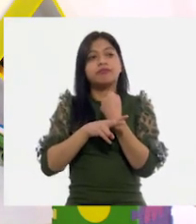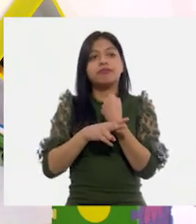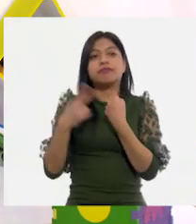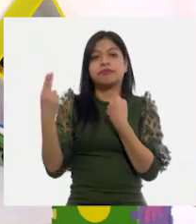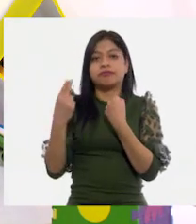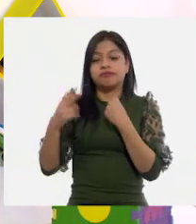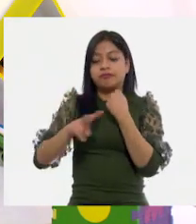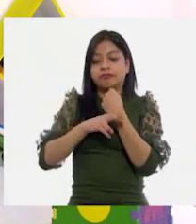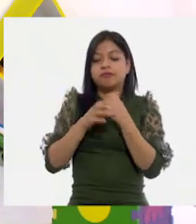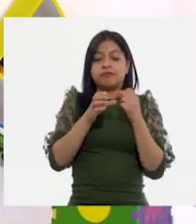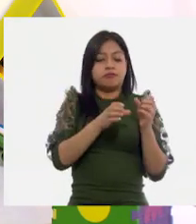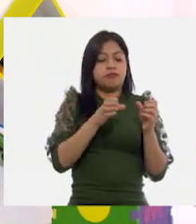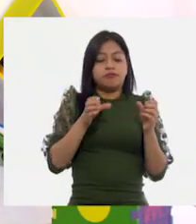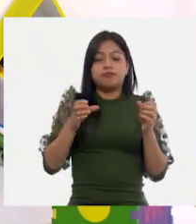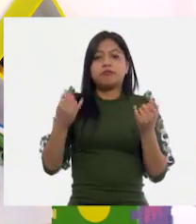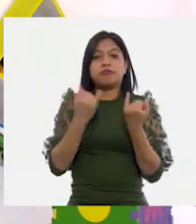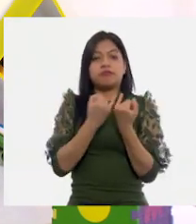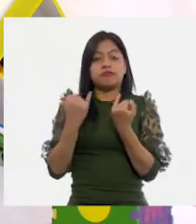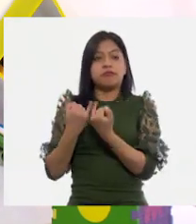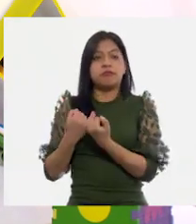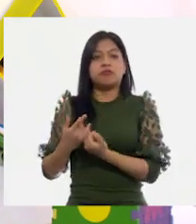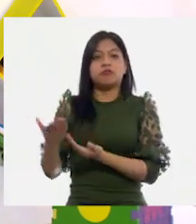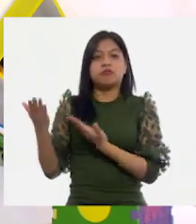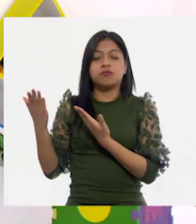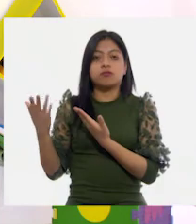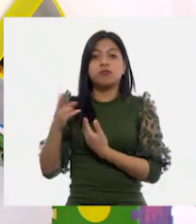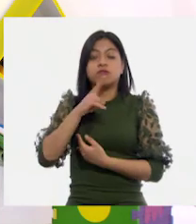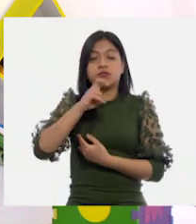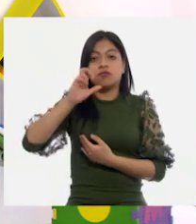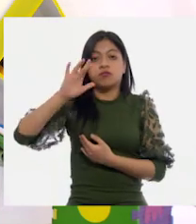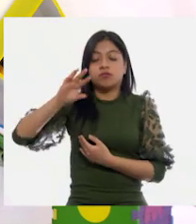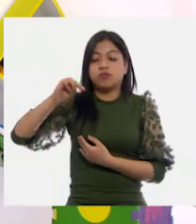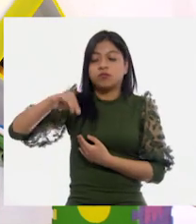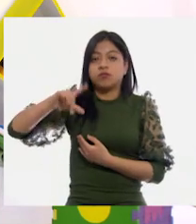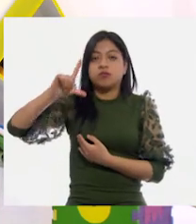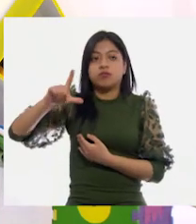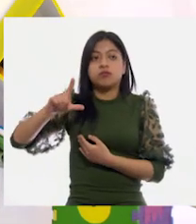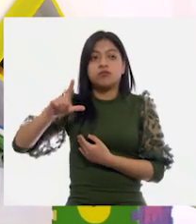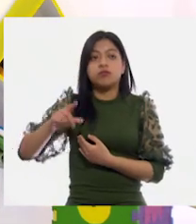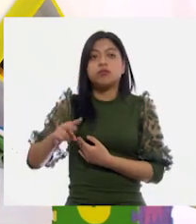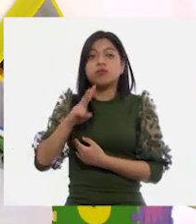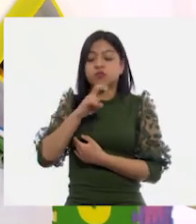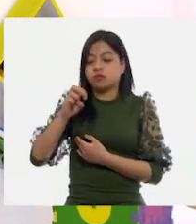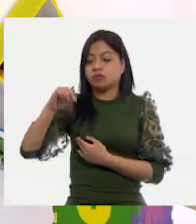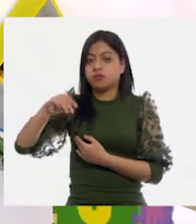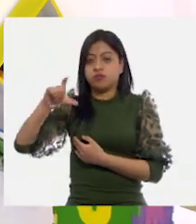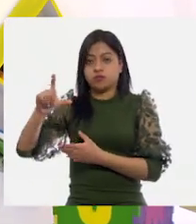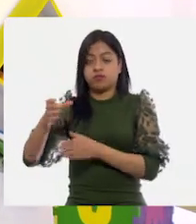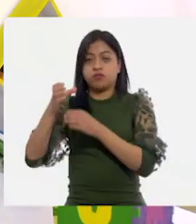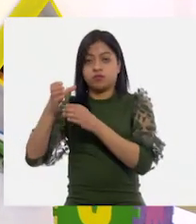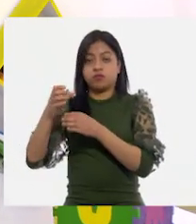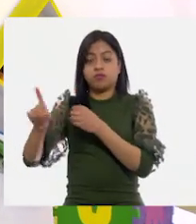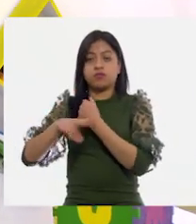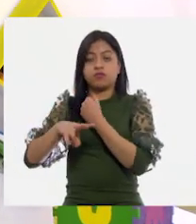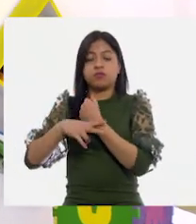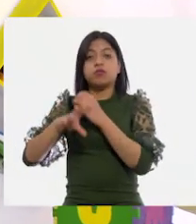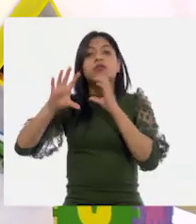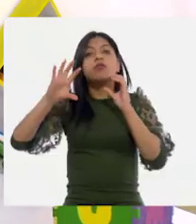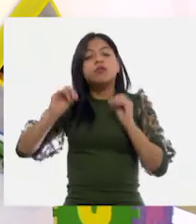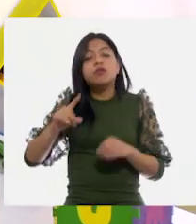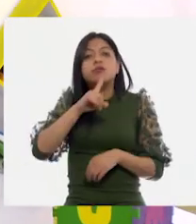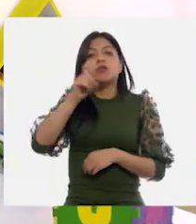el mismo vaso. Ya sea que ocupe este de 250 mililitros, el de 200 o el de